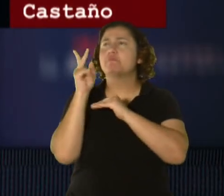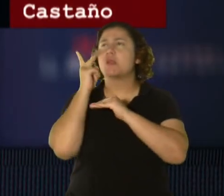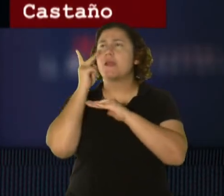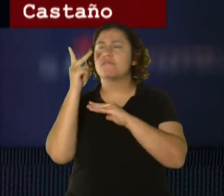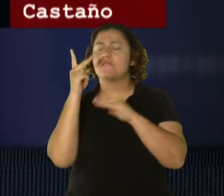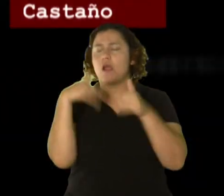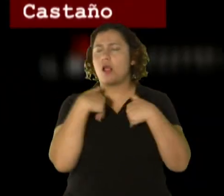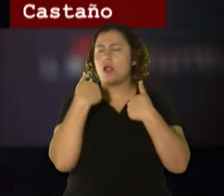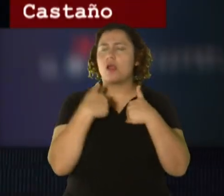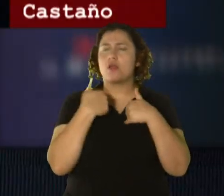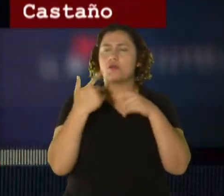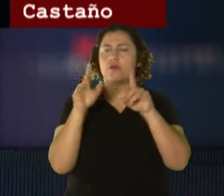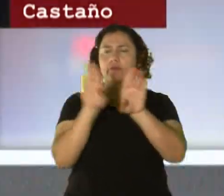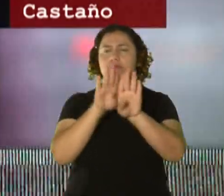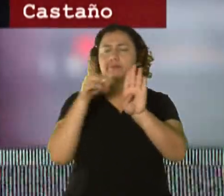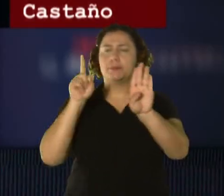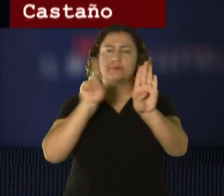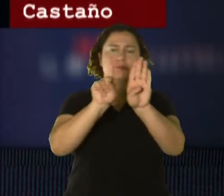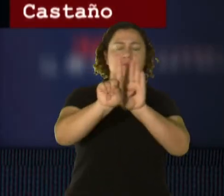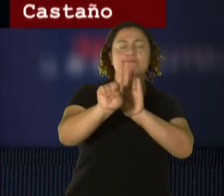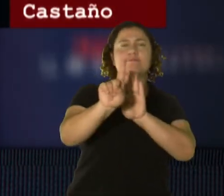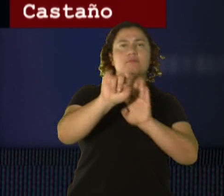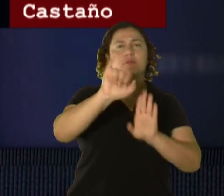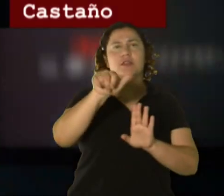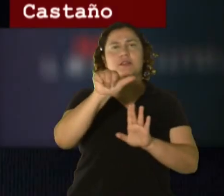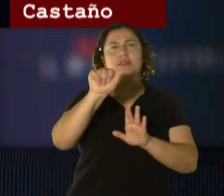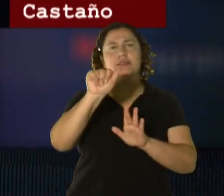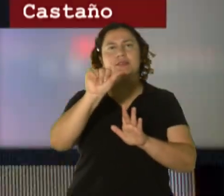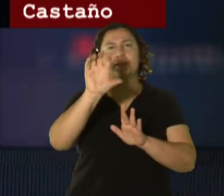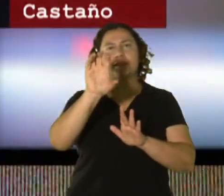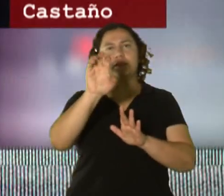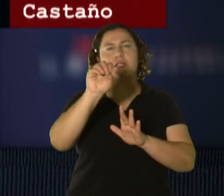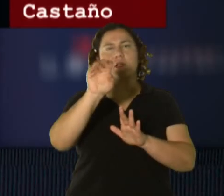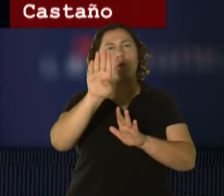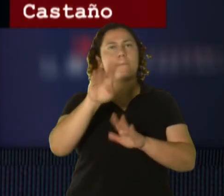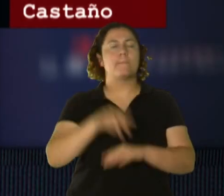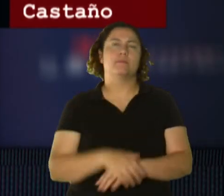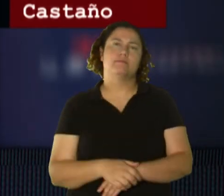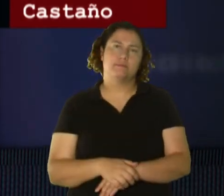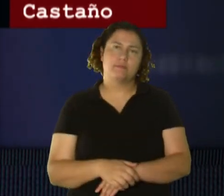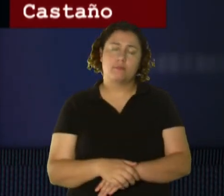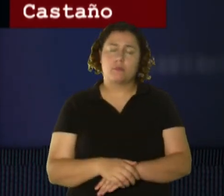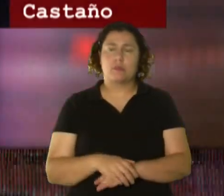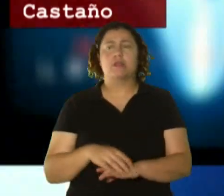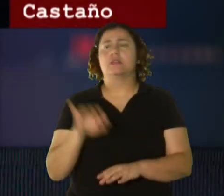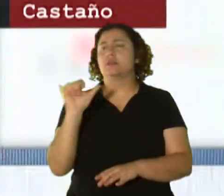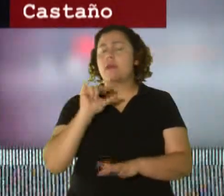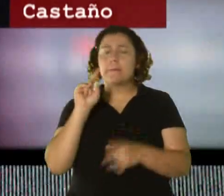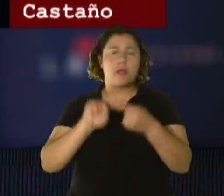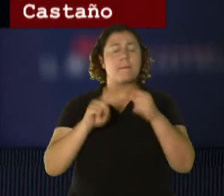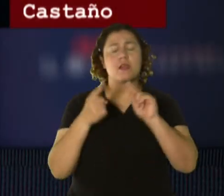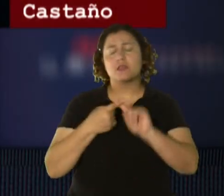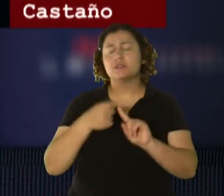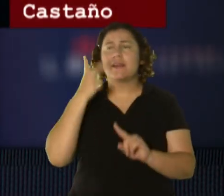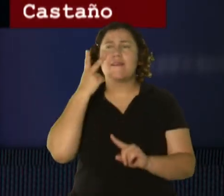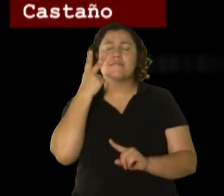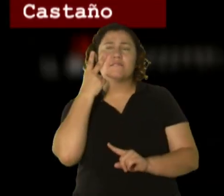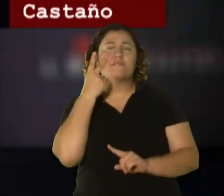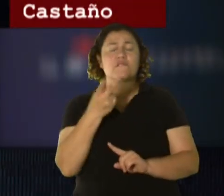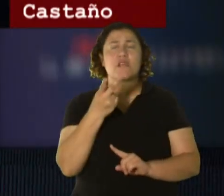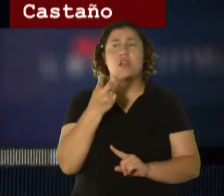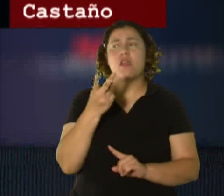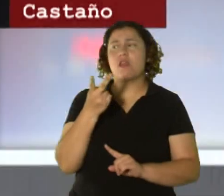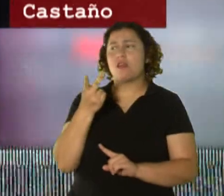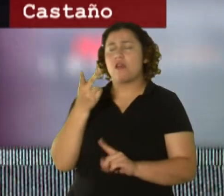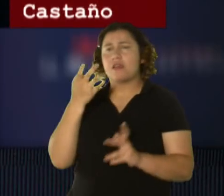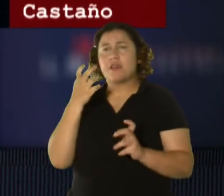a Jacob Yarel de nuevo. Hay amigos que están esperando ver a su pana, a